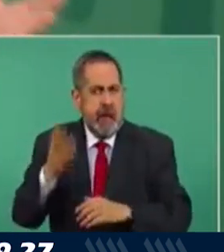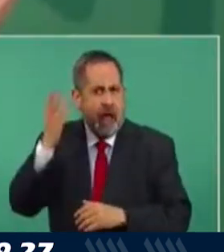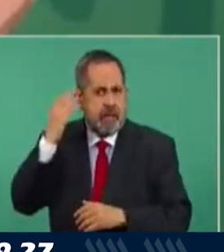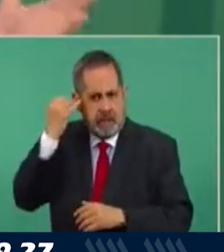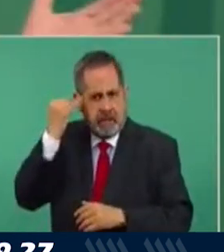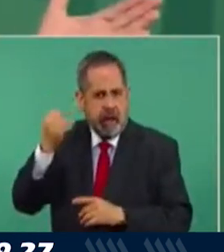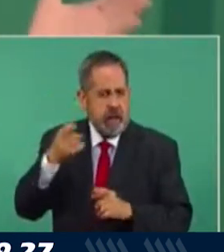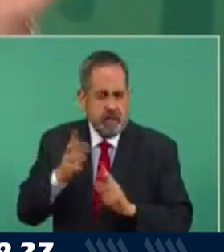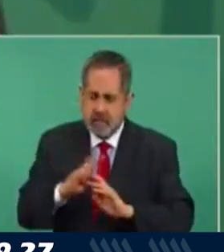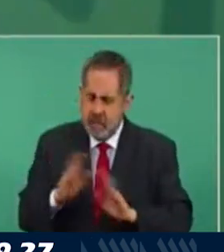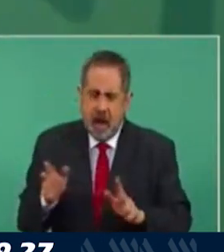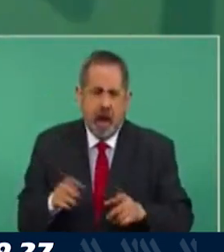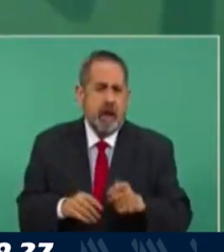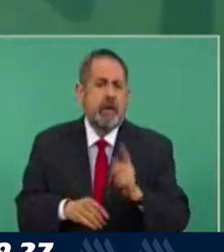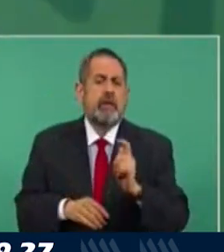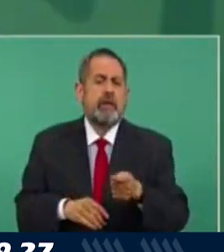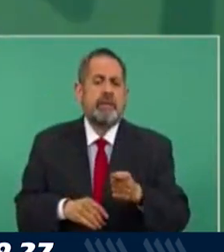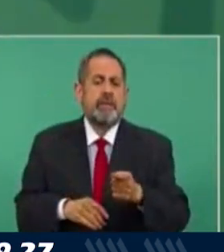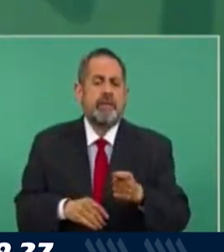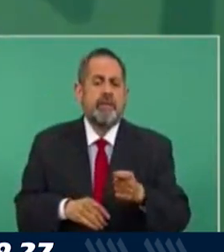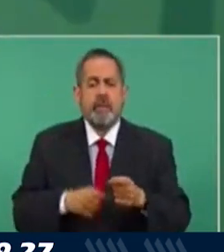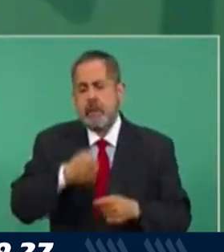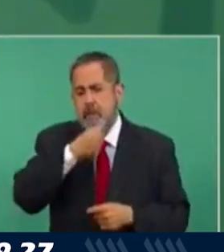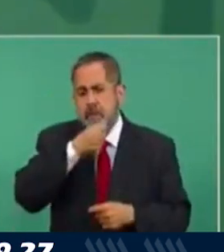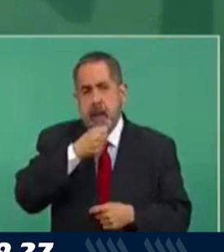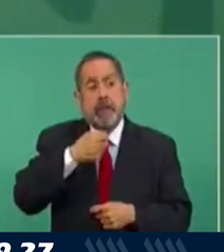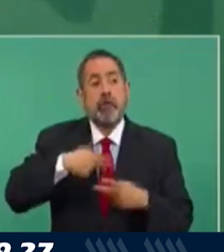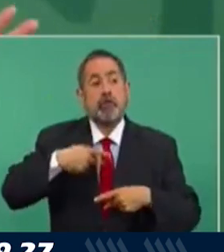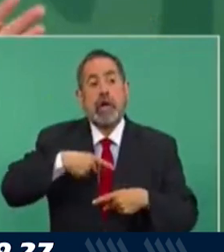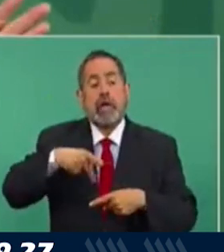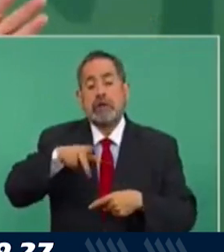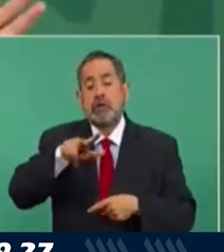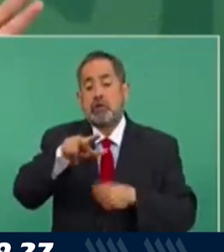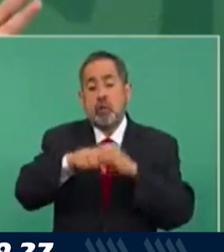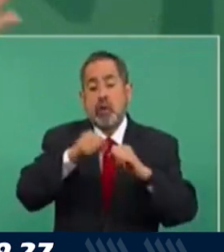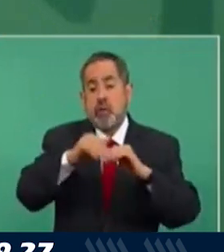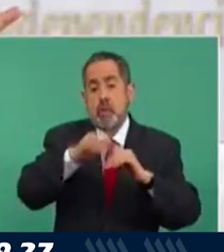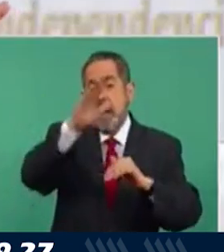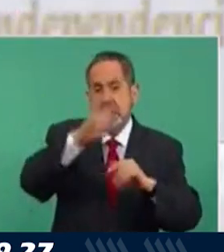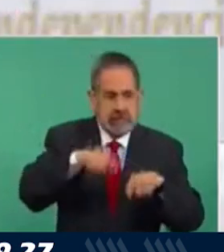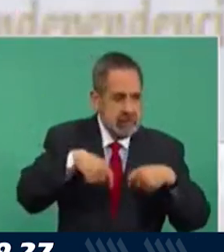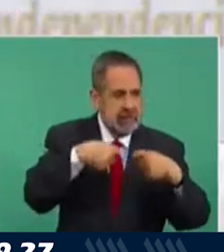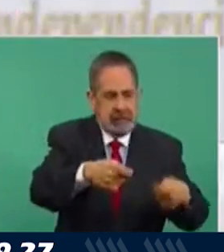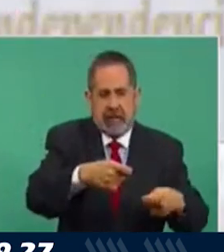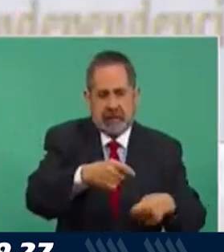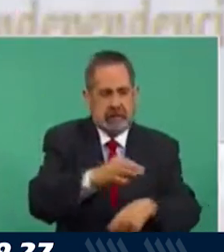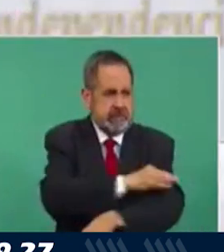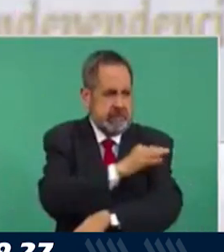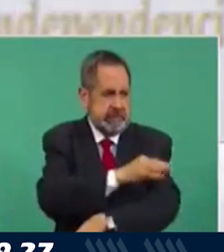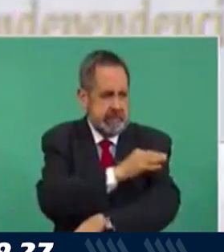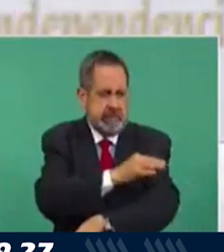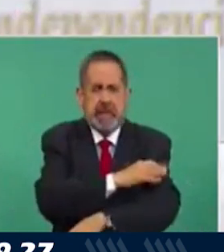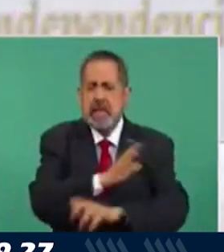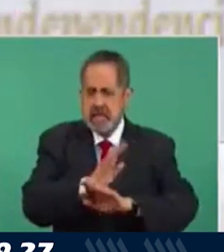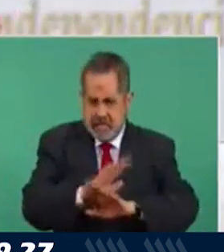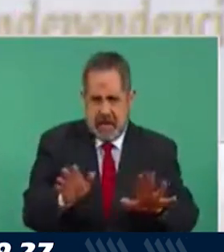a mayores de 18, sin embargo, hay